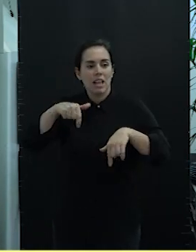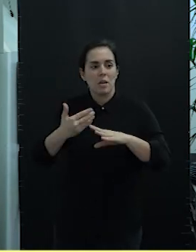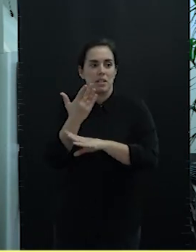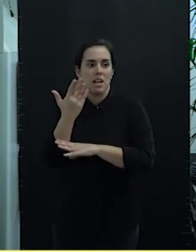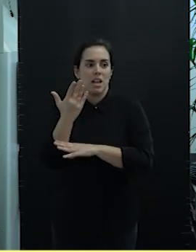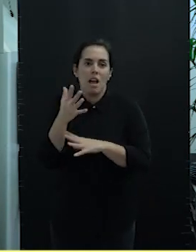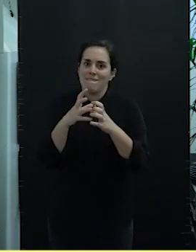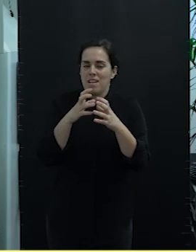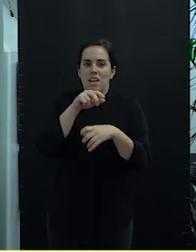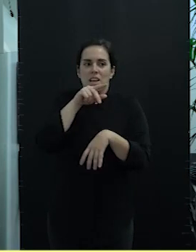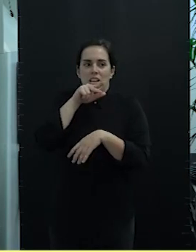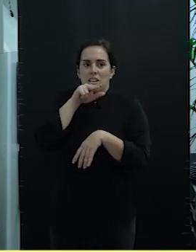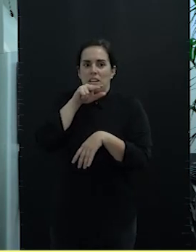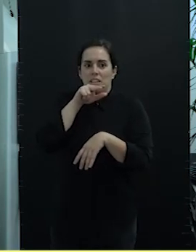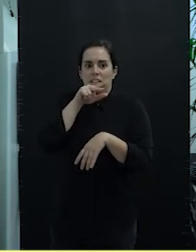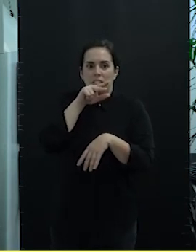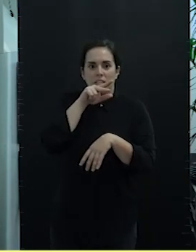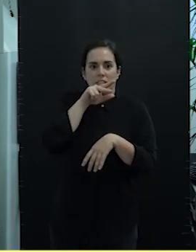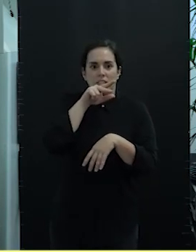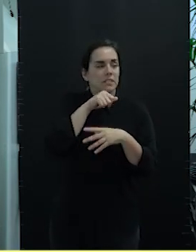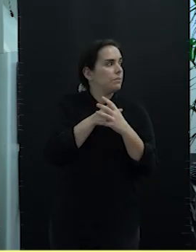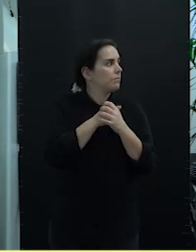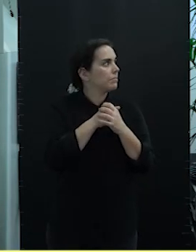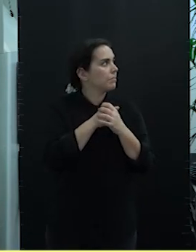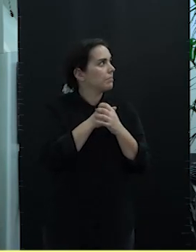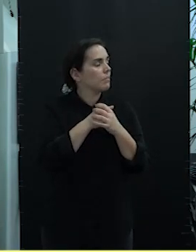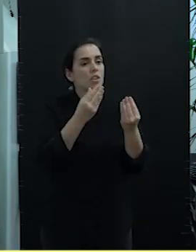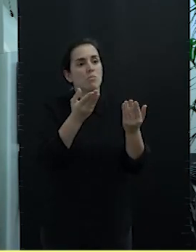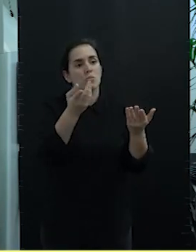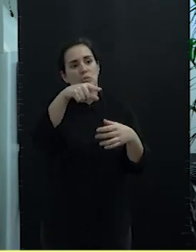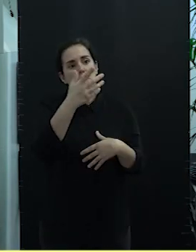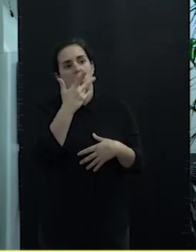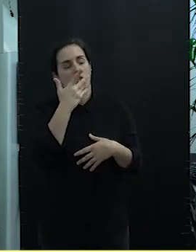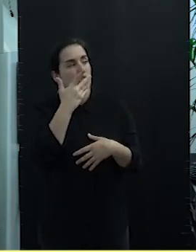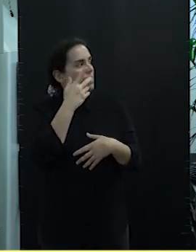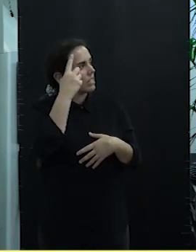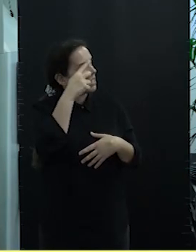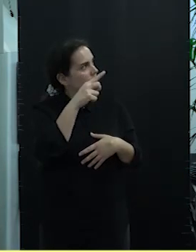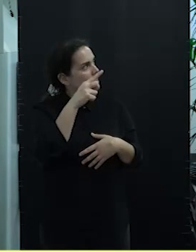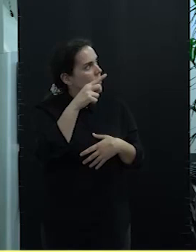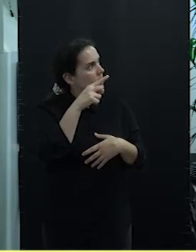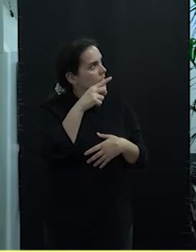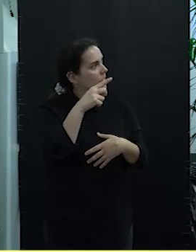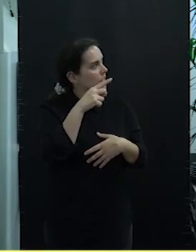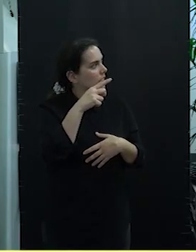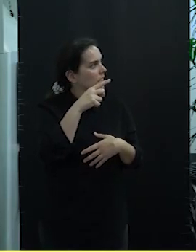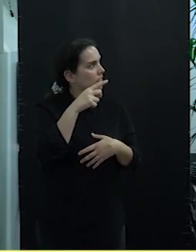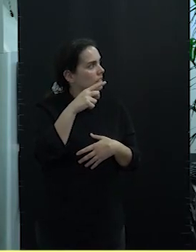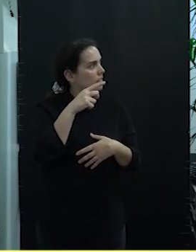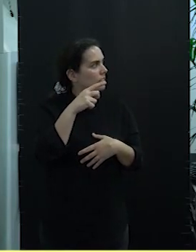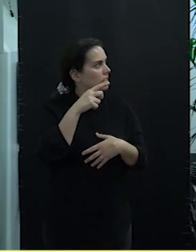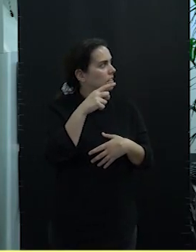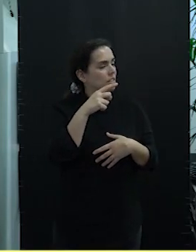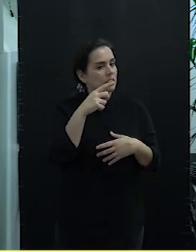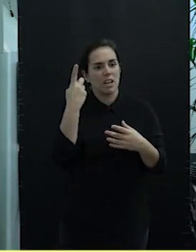rato y bueno muchos de los que me conocen por ahí por las salas saben que yo estaba muy impertinente con ese eje